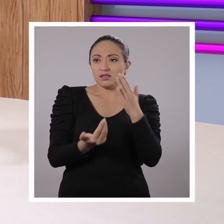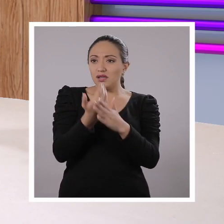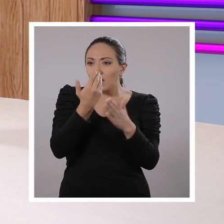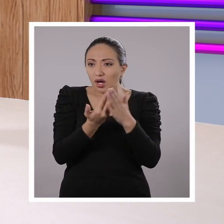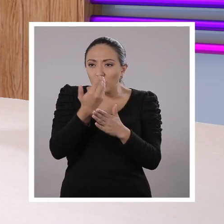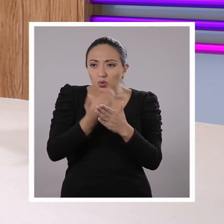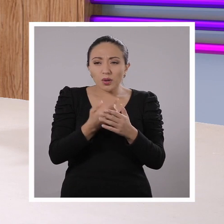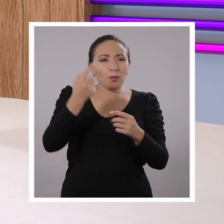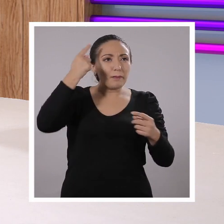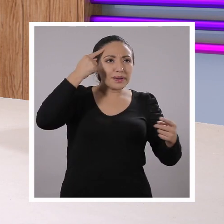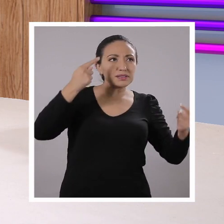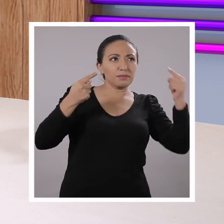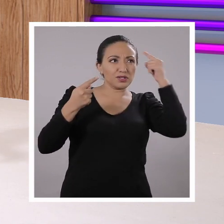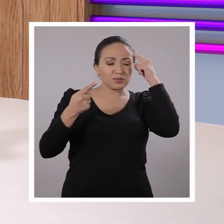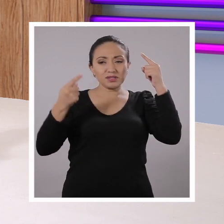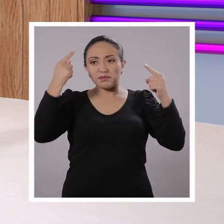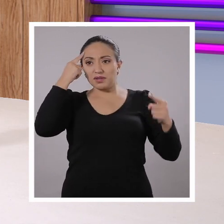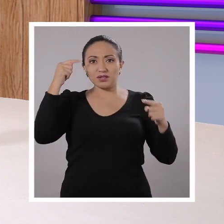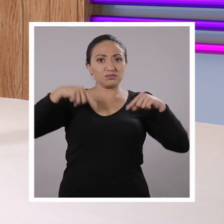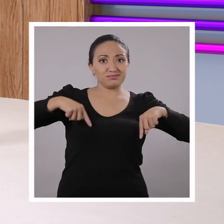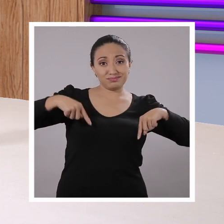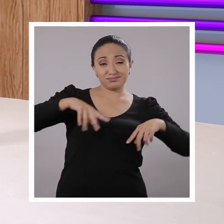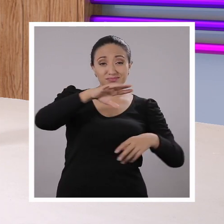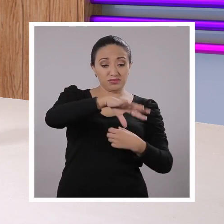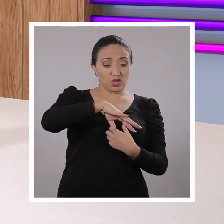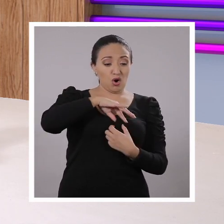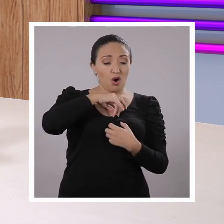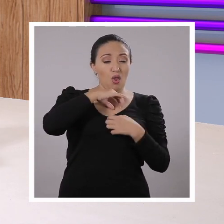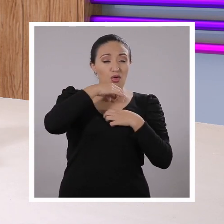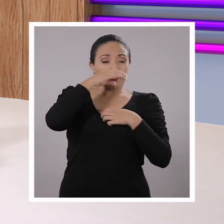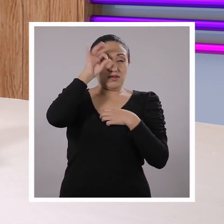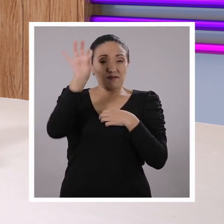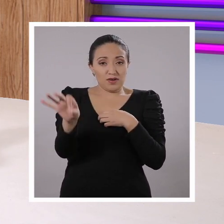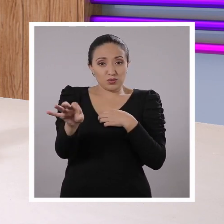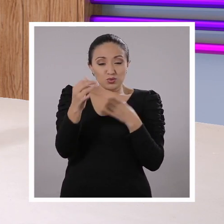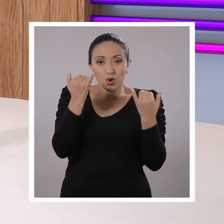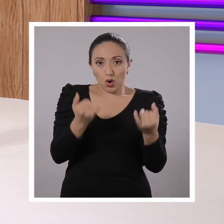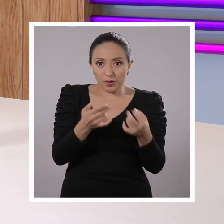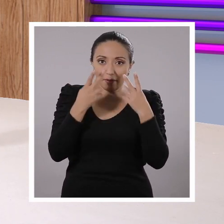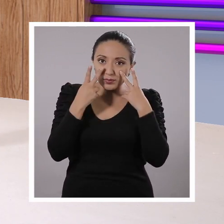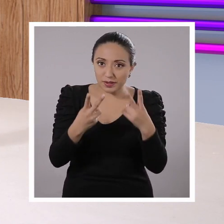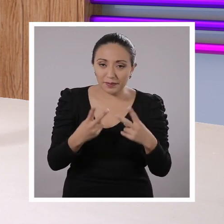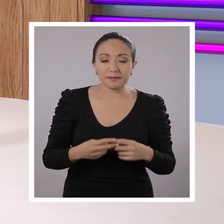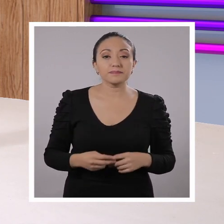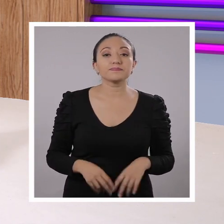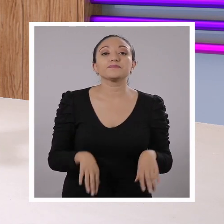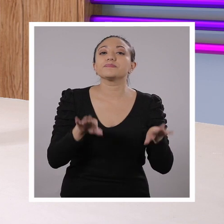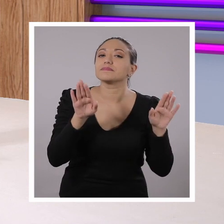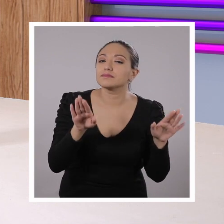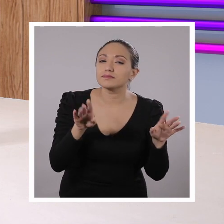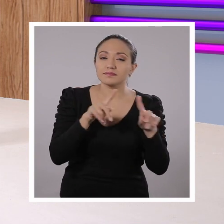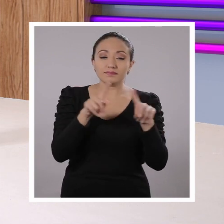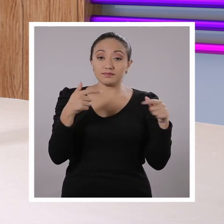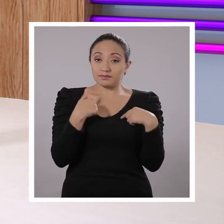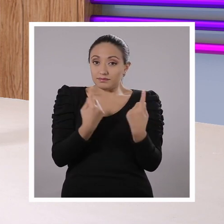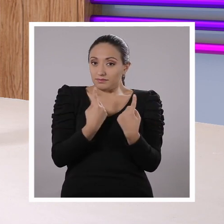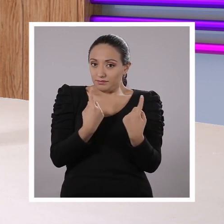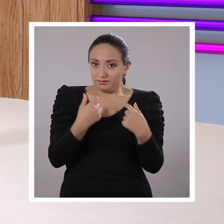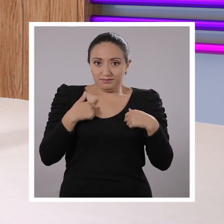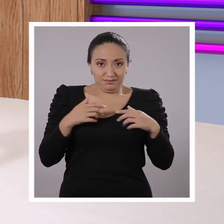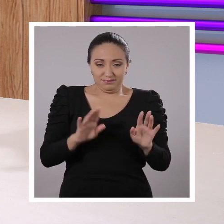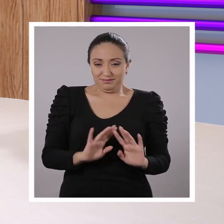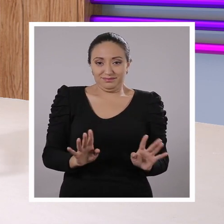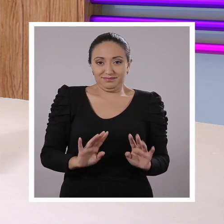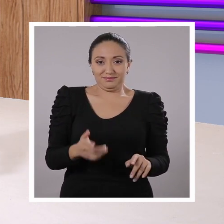nuevos pensamientos acerca del coronavirus los vamos a poder ver el día de hoy. Pero no lo puedo hacer yo solo.